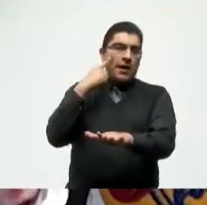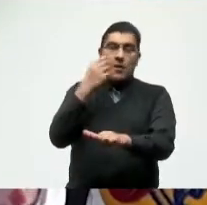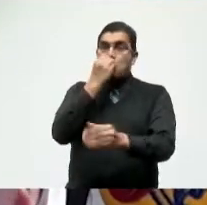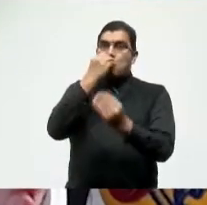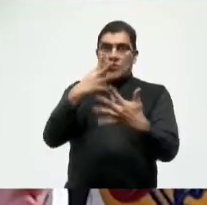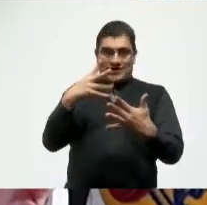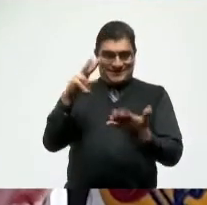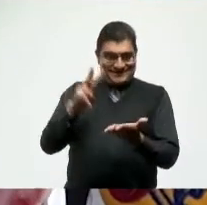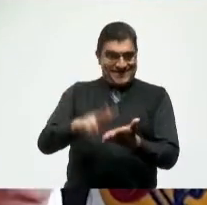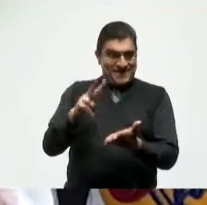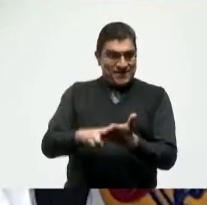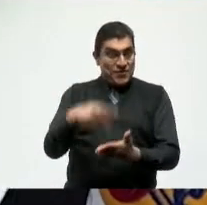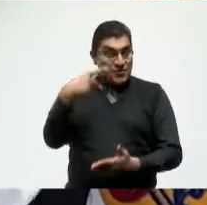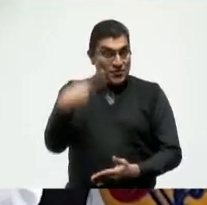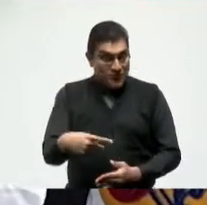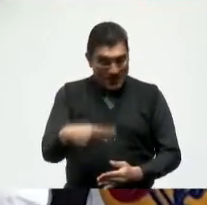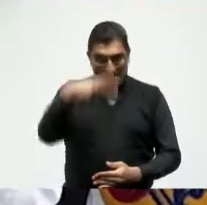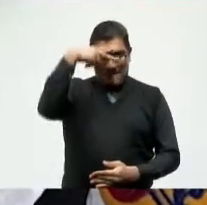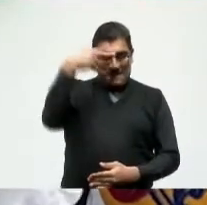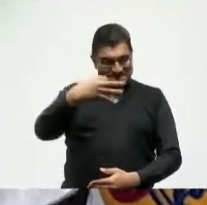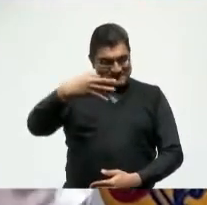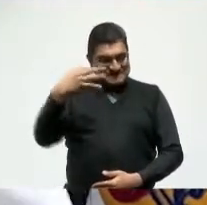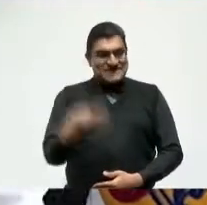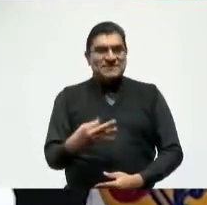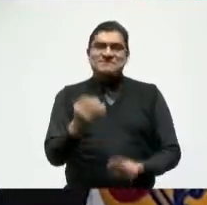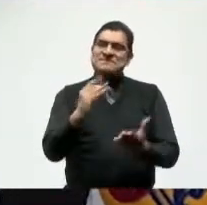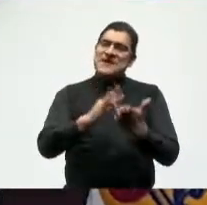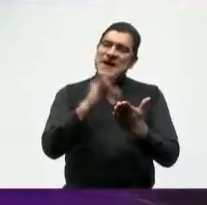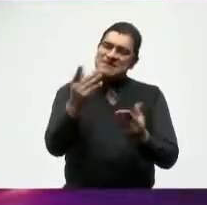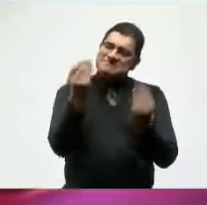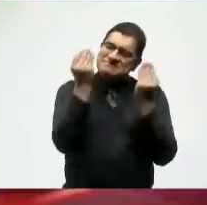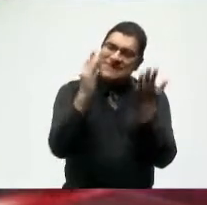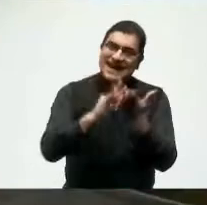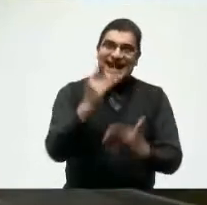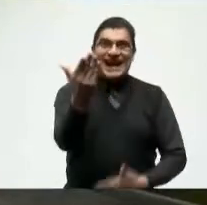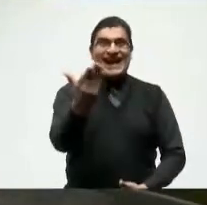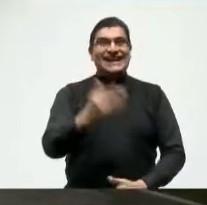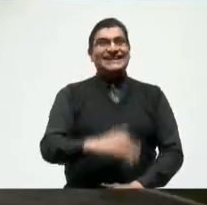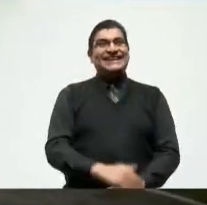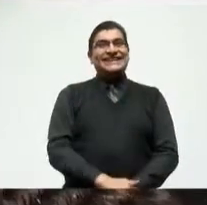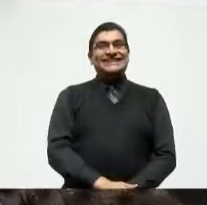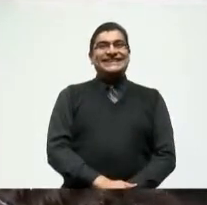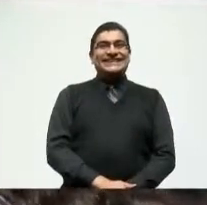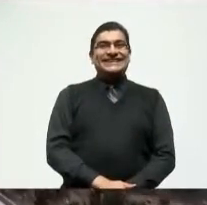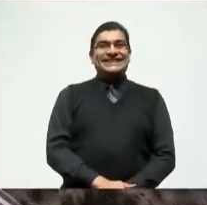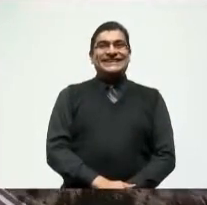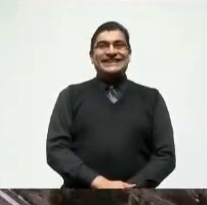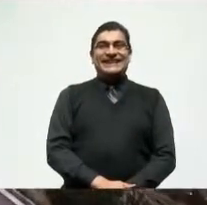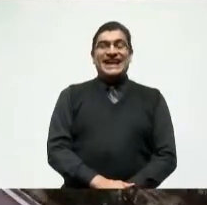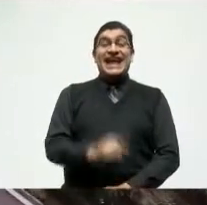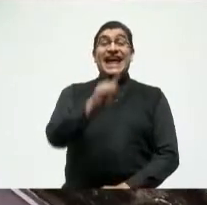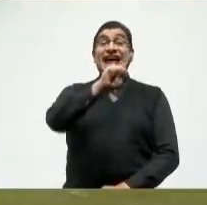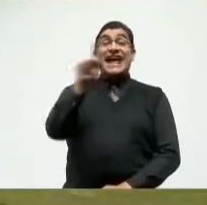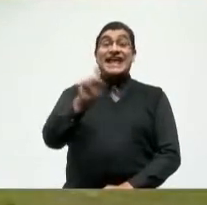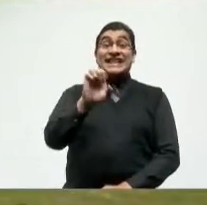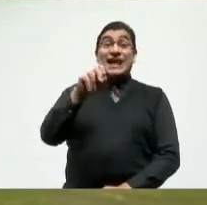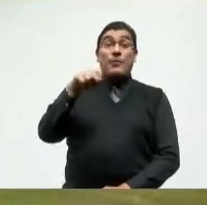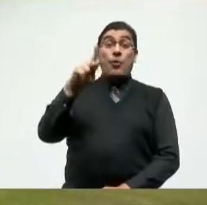de nuestra nación. Gracias, muchas gracias. Zipuana y Lago